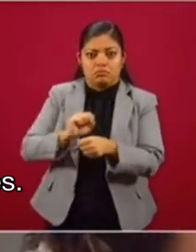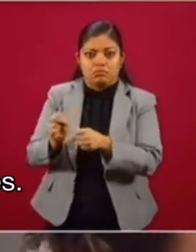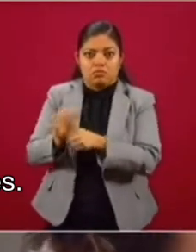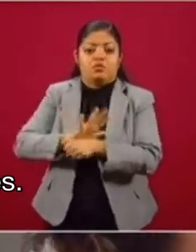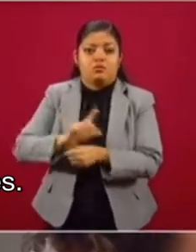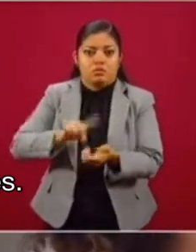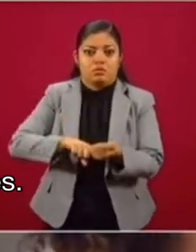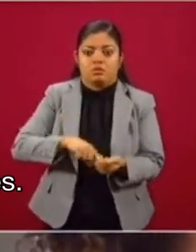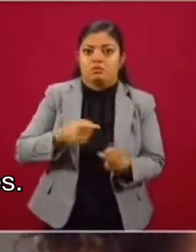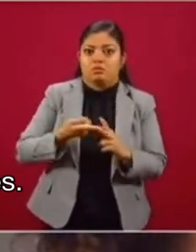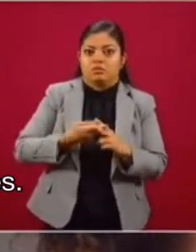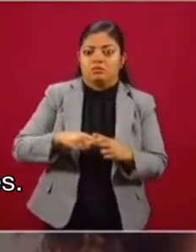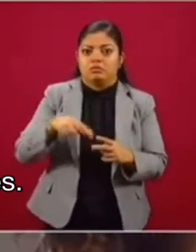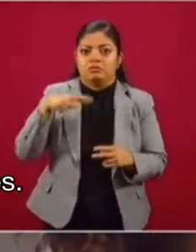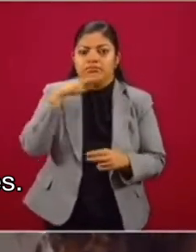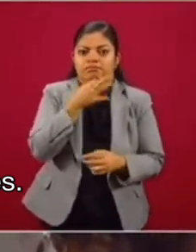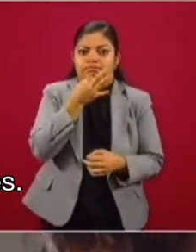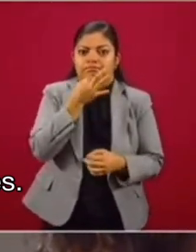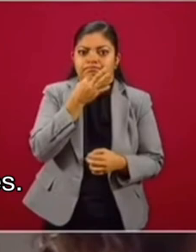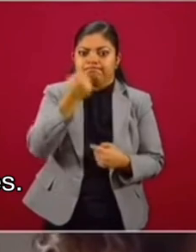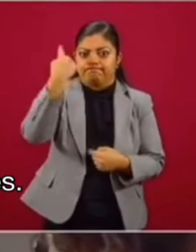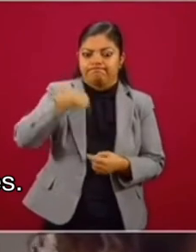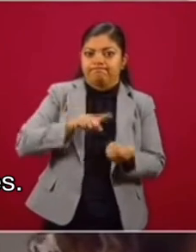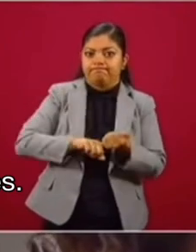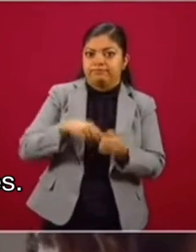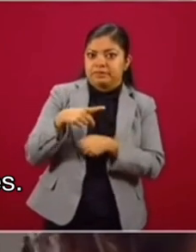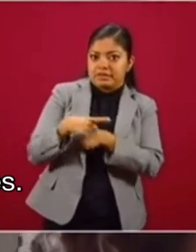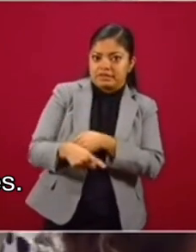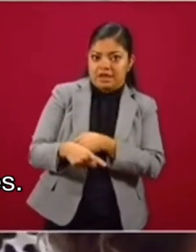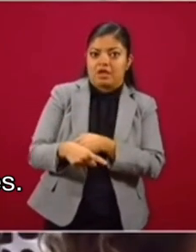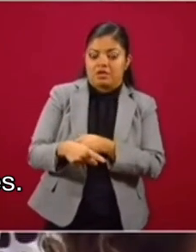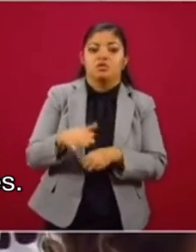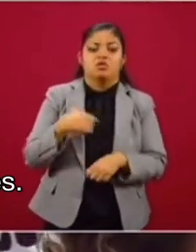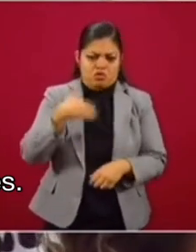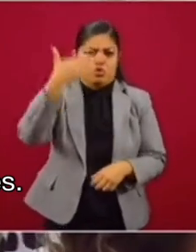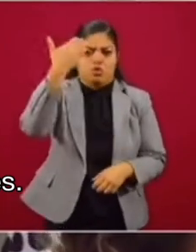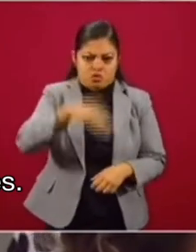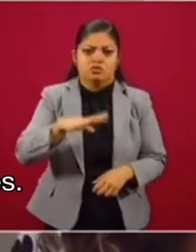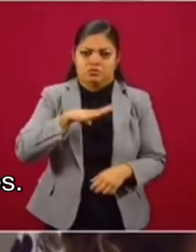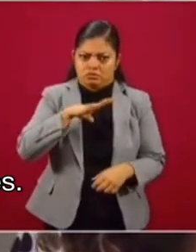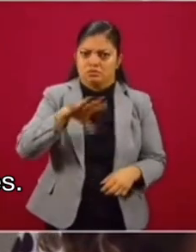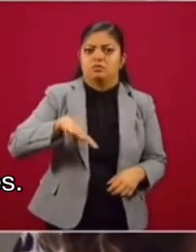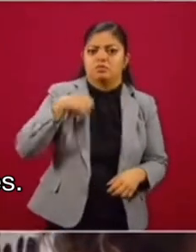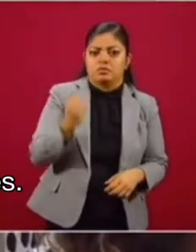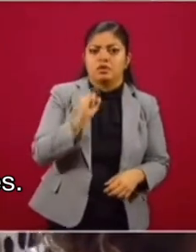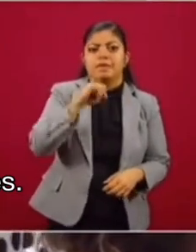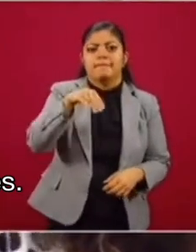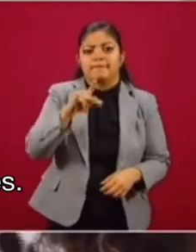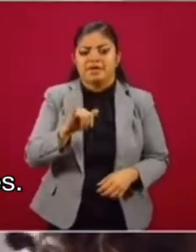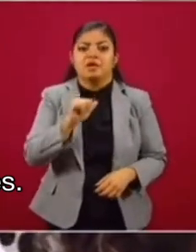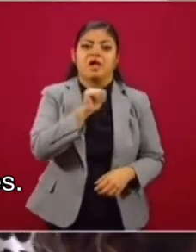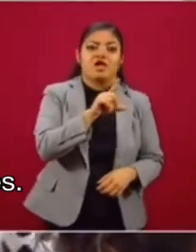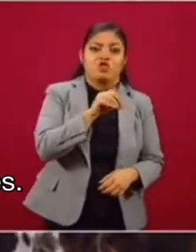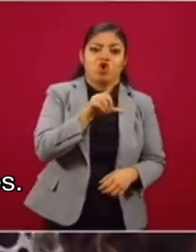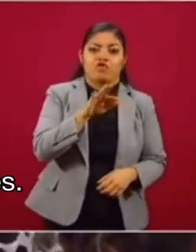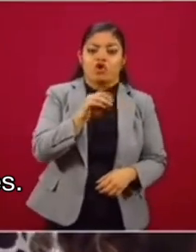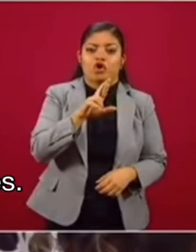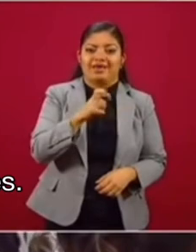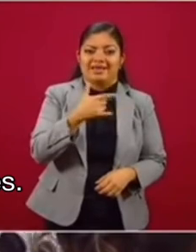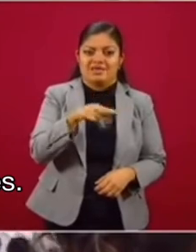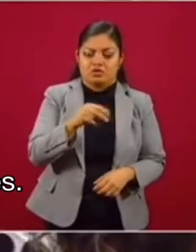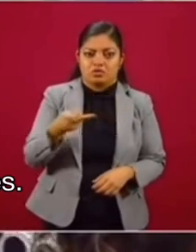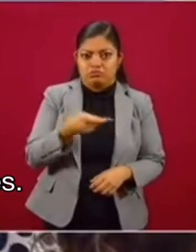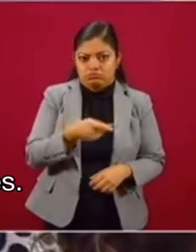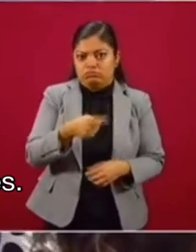veces en horas, en el cuerpo. Entonces, yo sé que se está haciendo un esfuerzo por parte del INPI y de Adelfo Regino, que se está haciendo